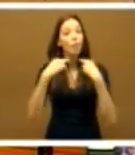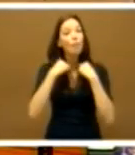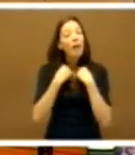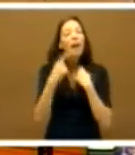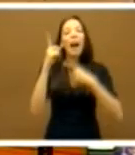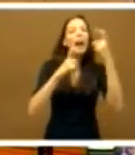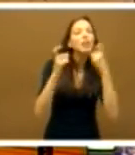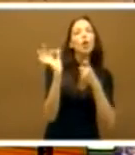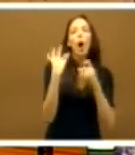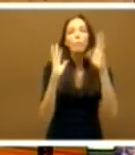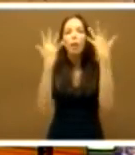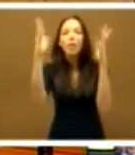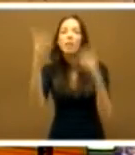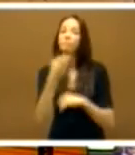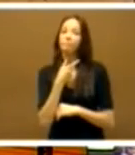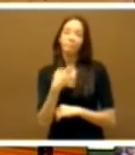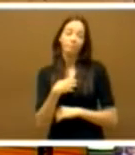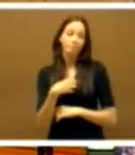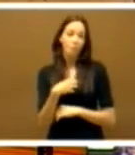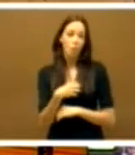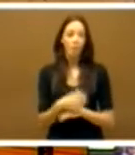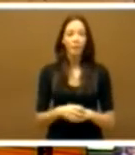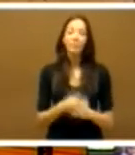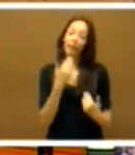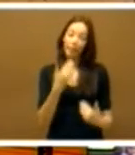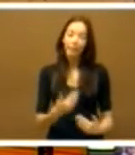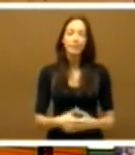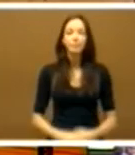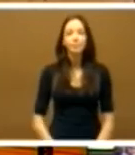tampoco aplaudir ninguna intervención de los parlamentarios. Gracias.